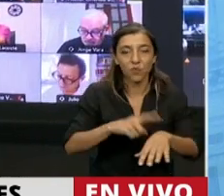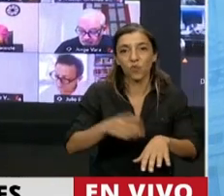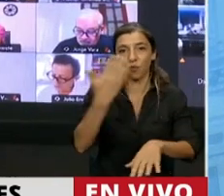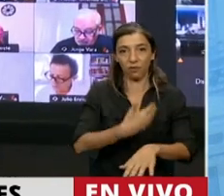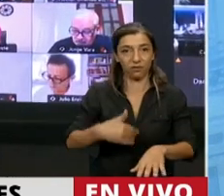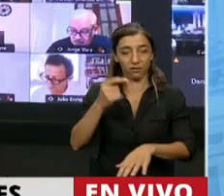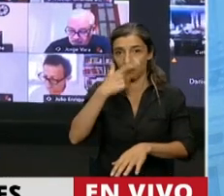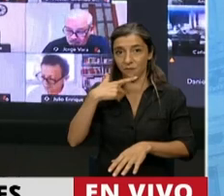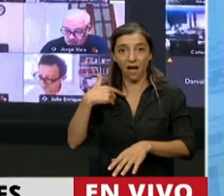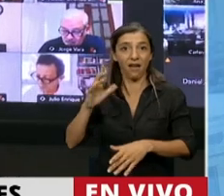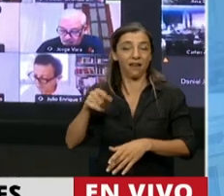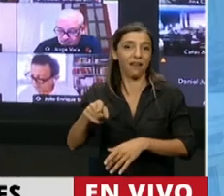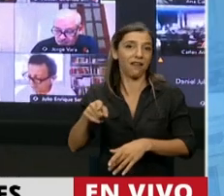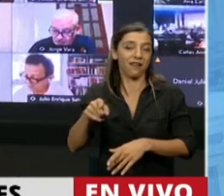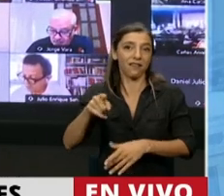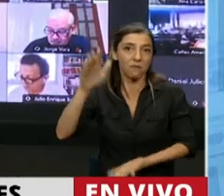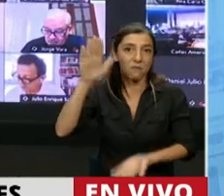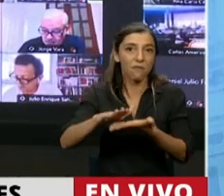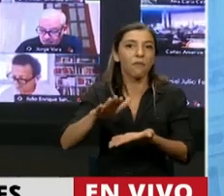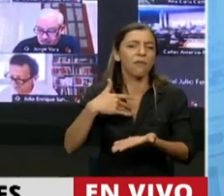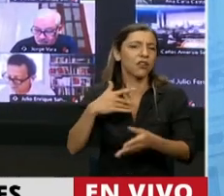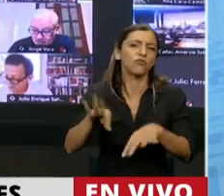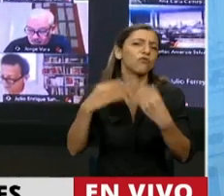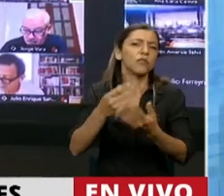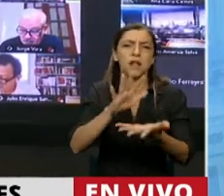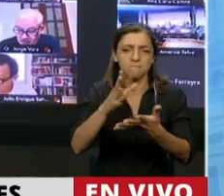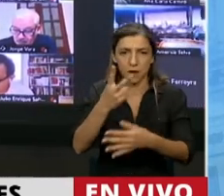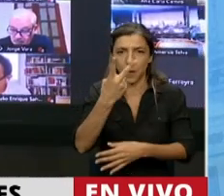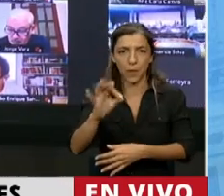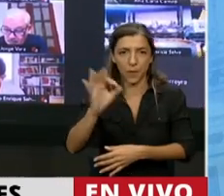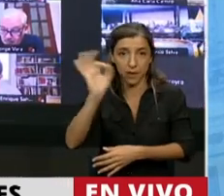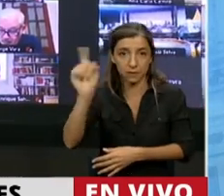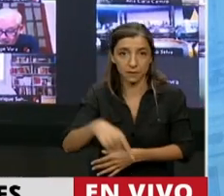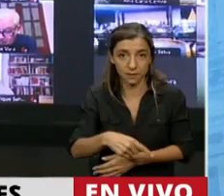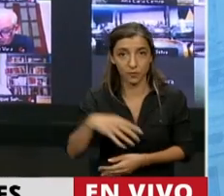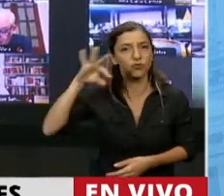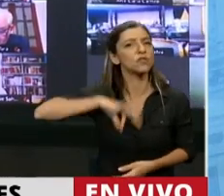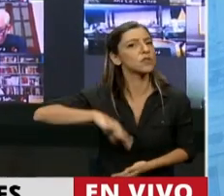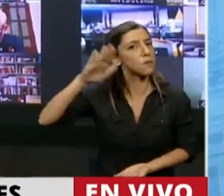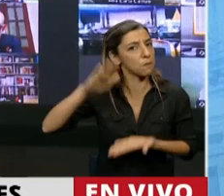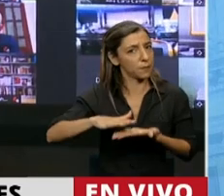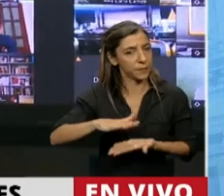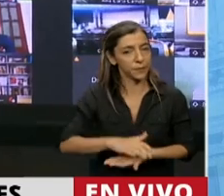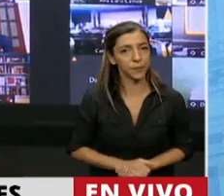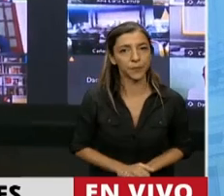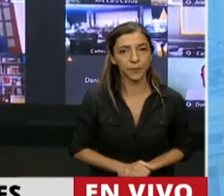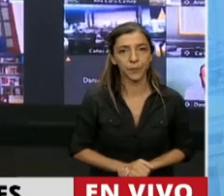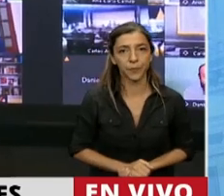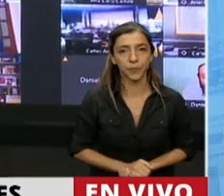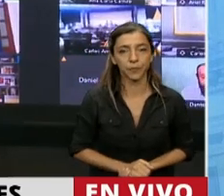que fue alrededor del 20% de los ingresos de jubiladas y jubilados, Presidenta.